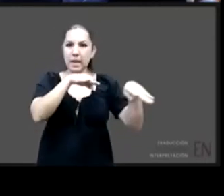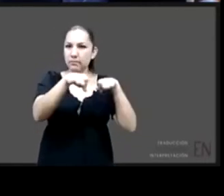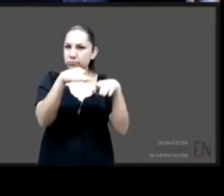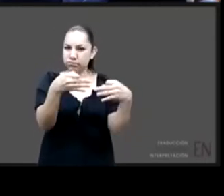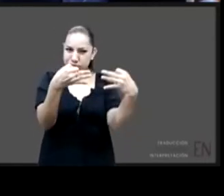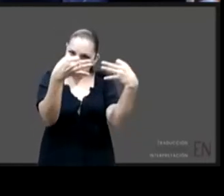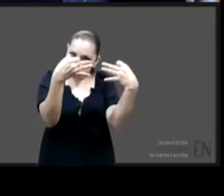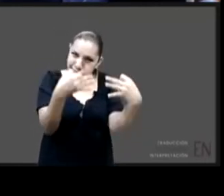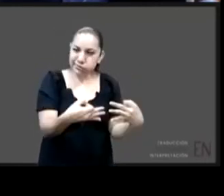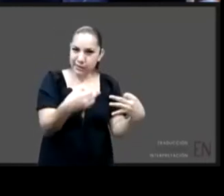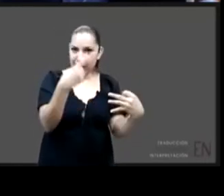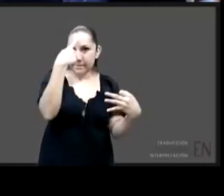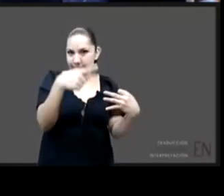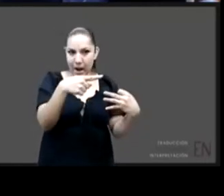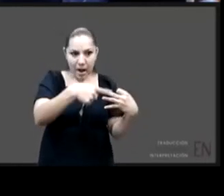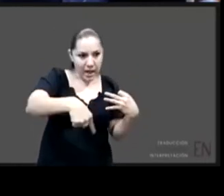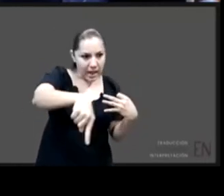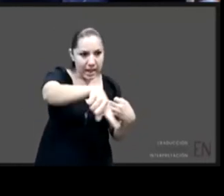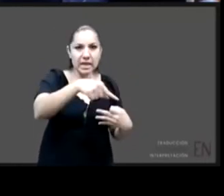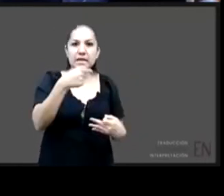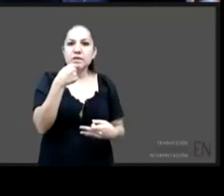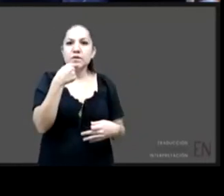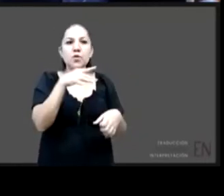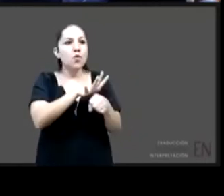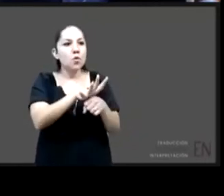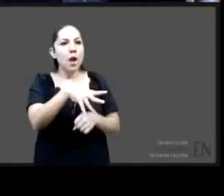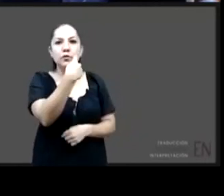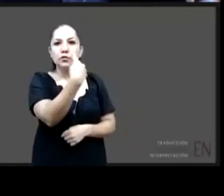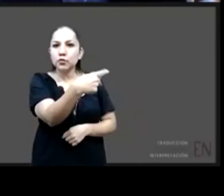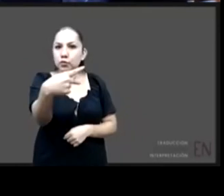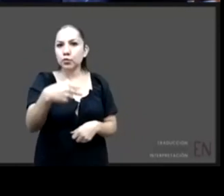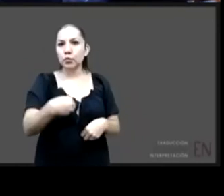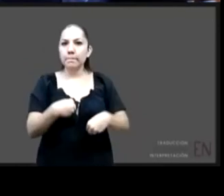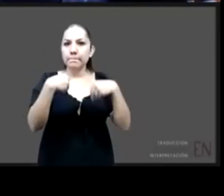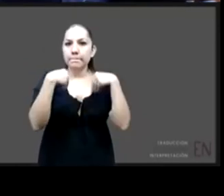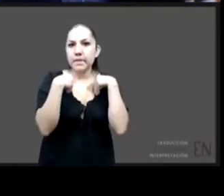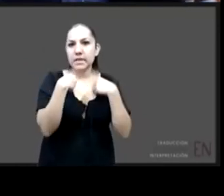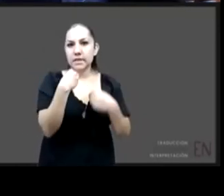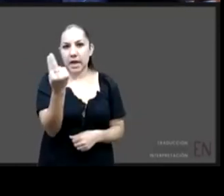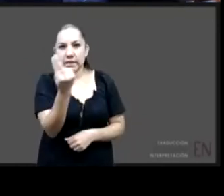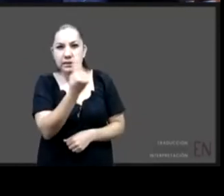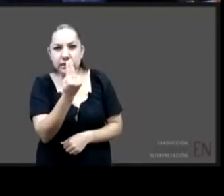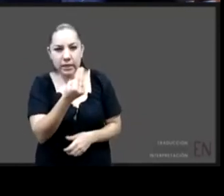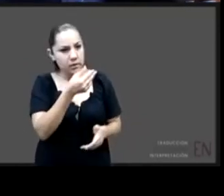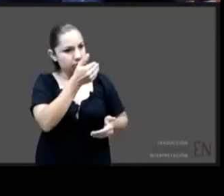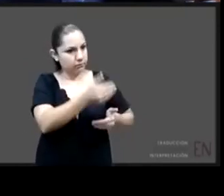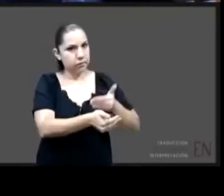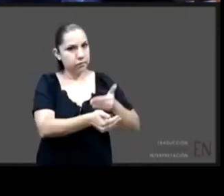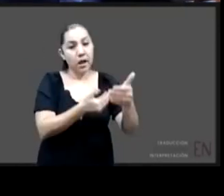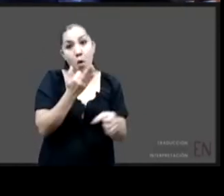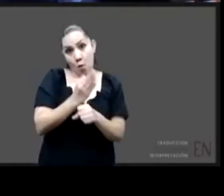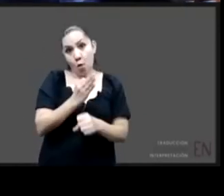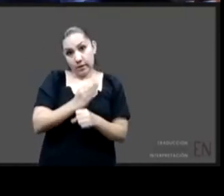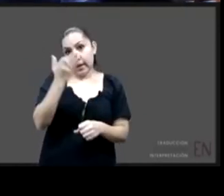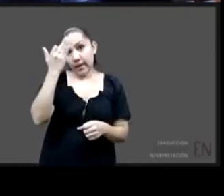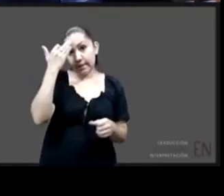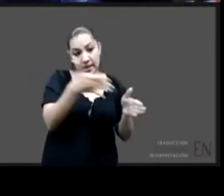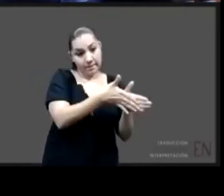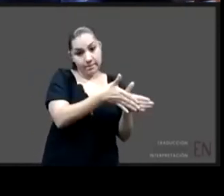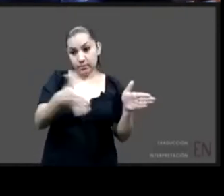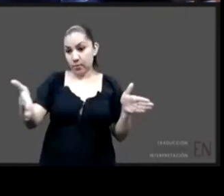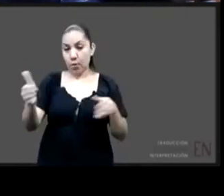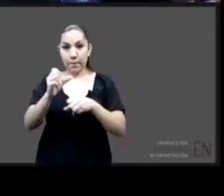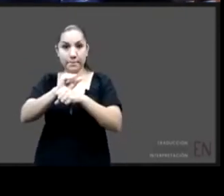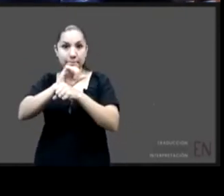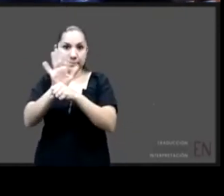protección a las la infancia que están vigentes y renovadas en esta pandemia, en esta situación tan